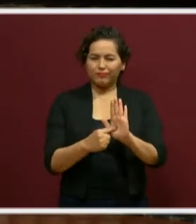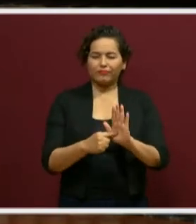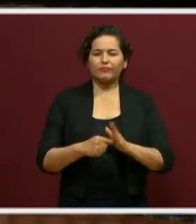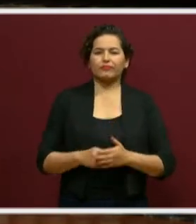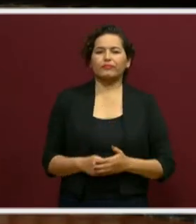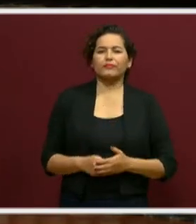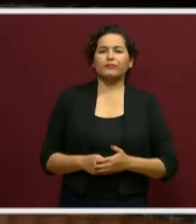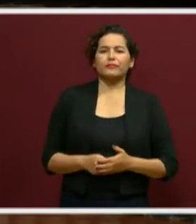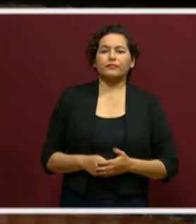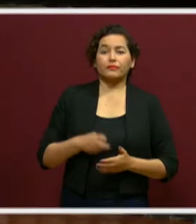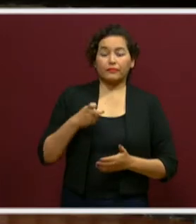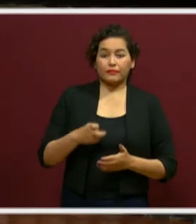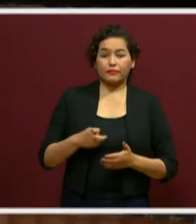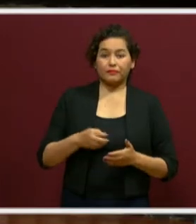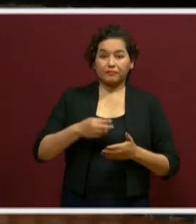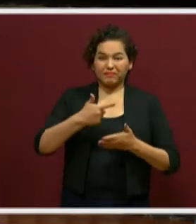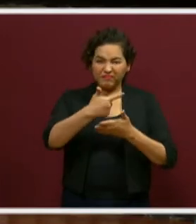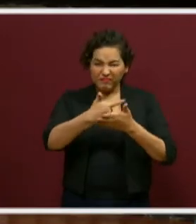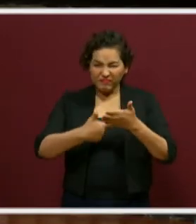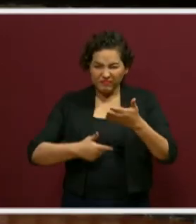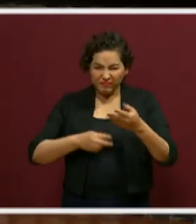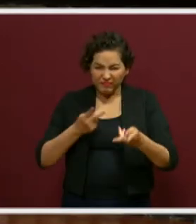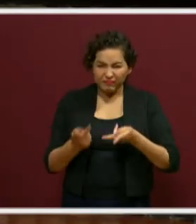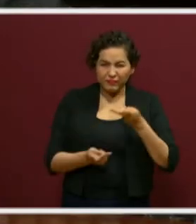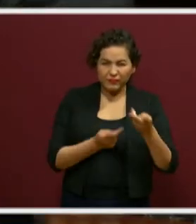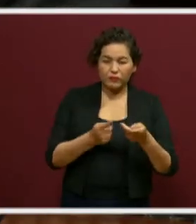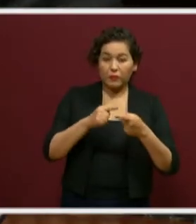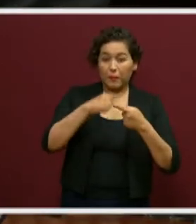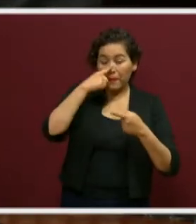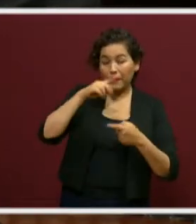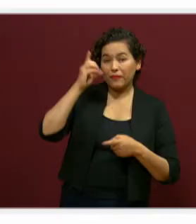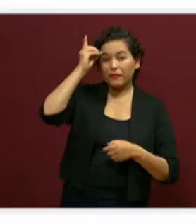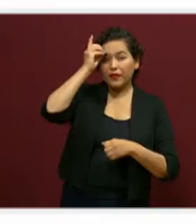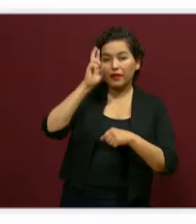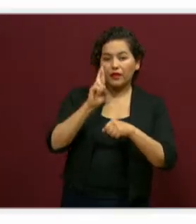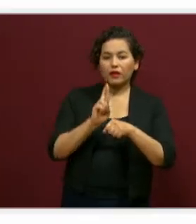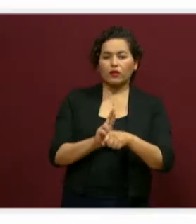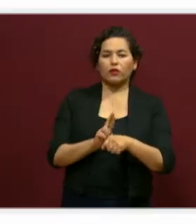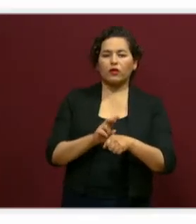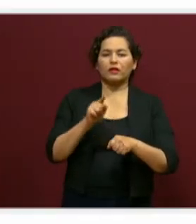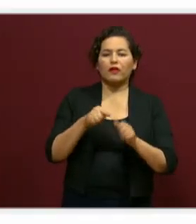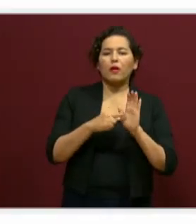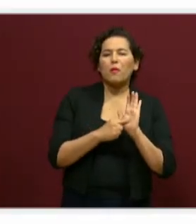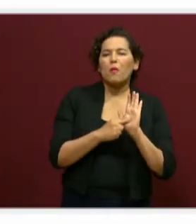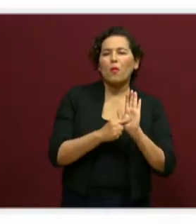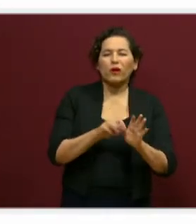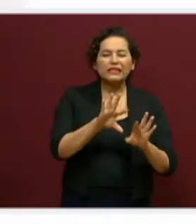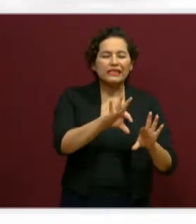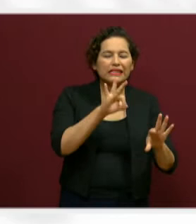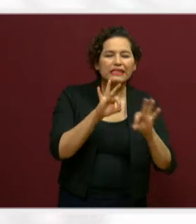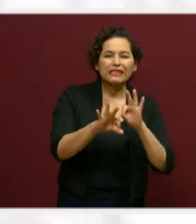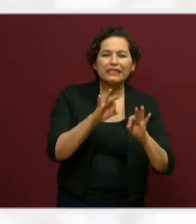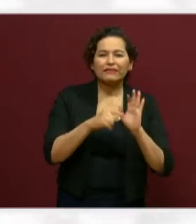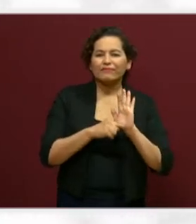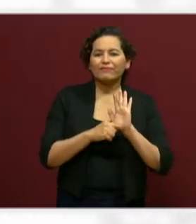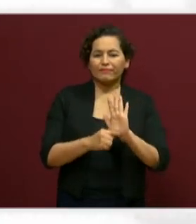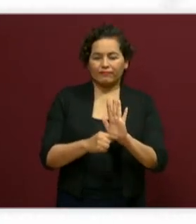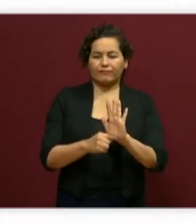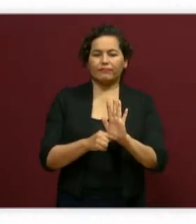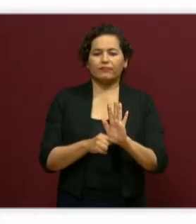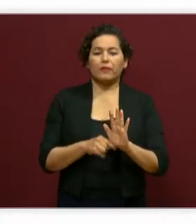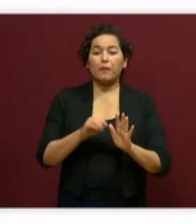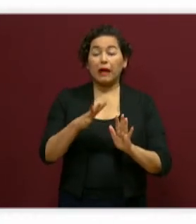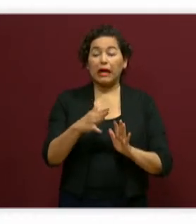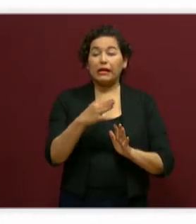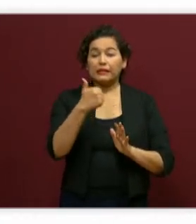Esta encuesta que se aplicó a directores fue muestral y es muy amplia porque fueron 6